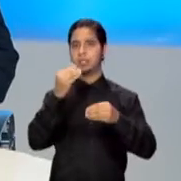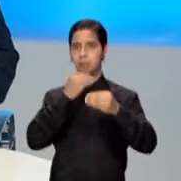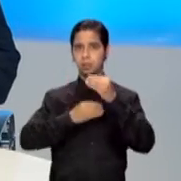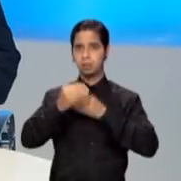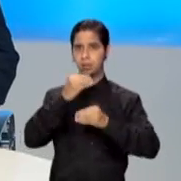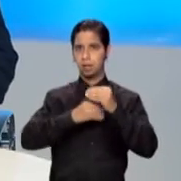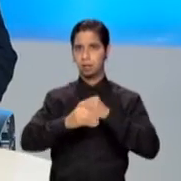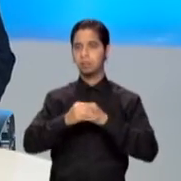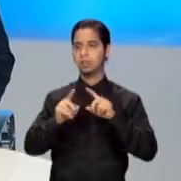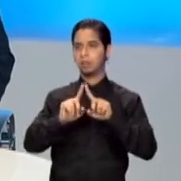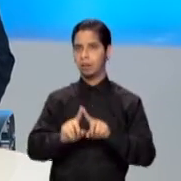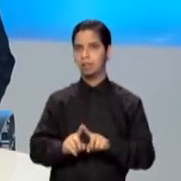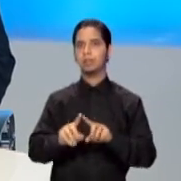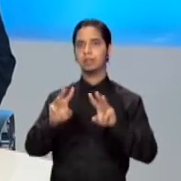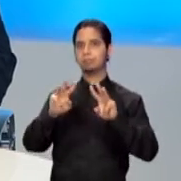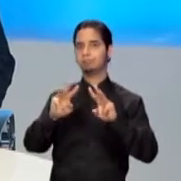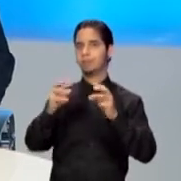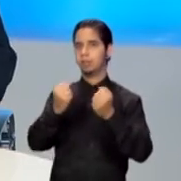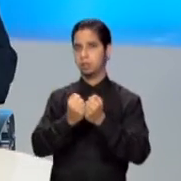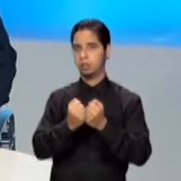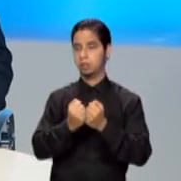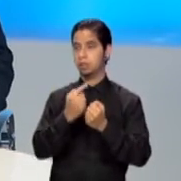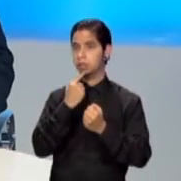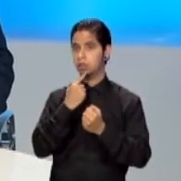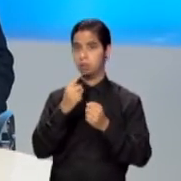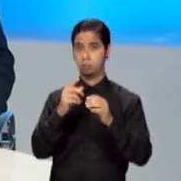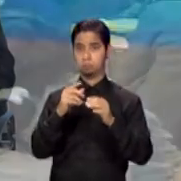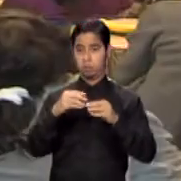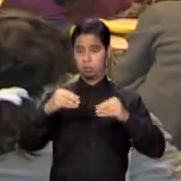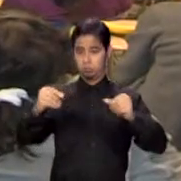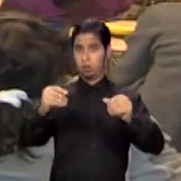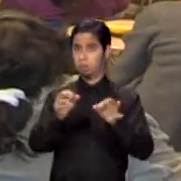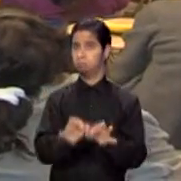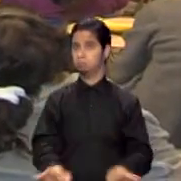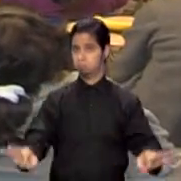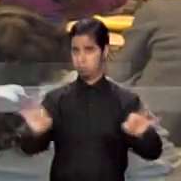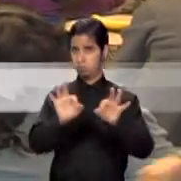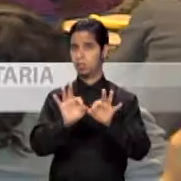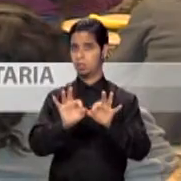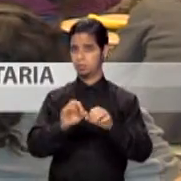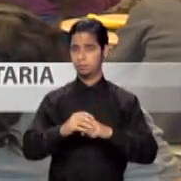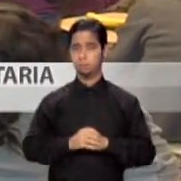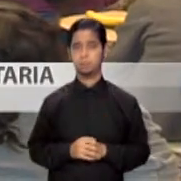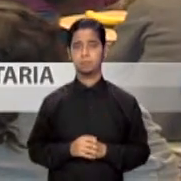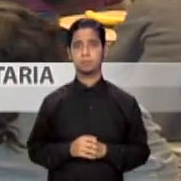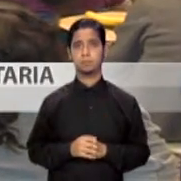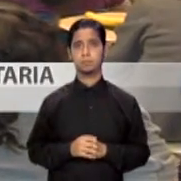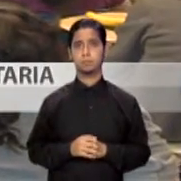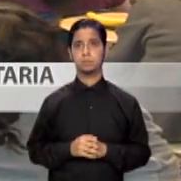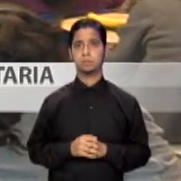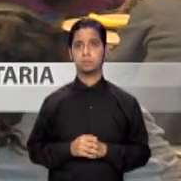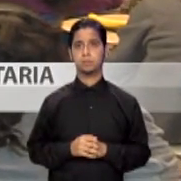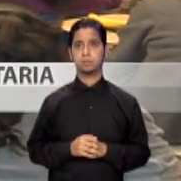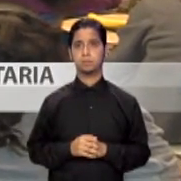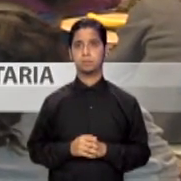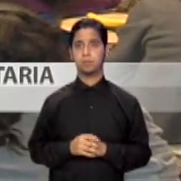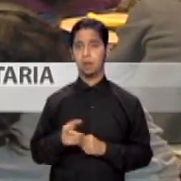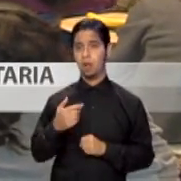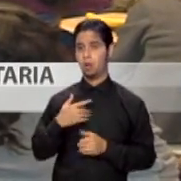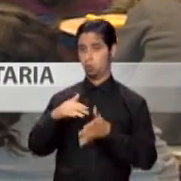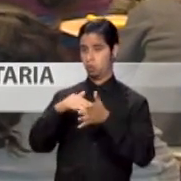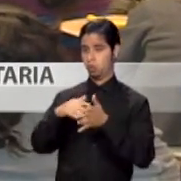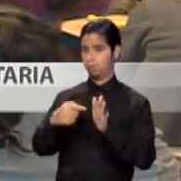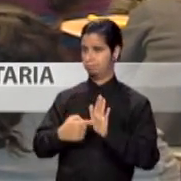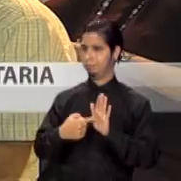instan a que la agricultura es una importante opción. La iniciativa de hoy fue un taller interactivo en el que se le mostró a los estudiantes cómo